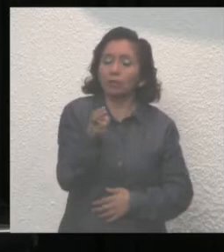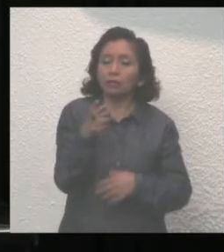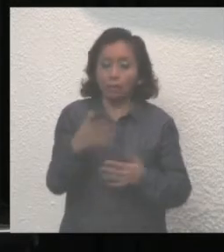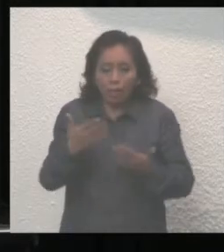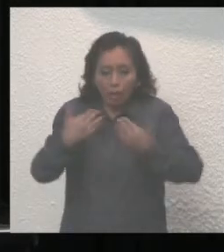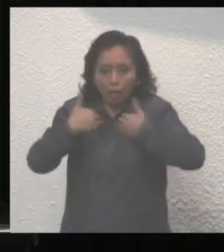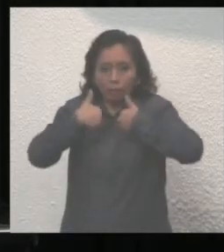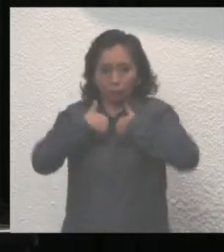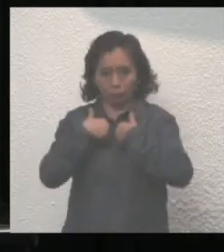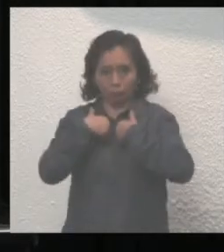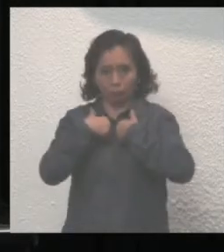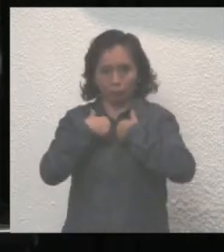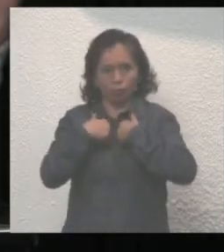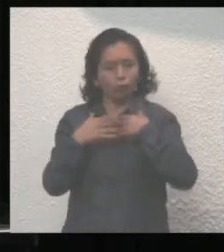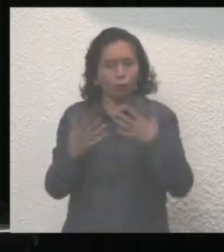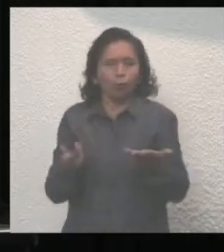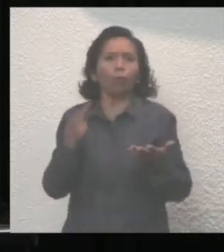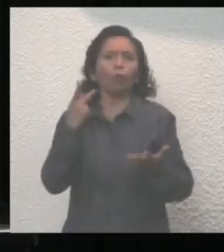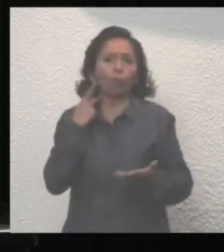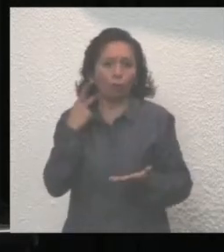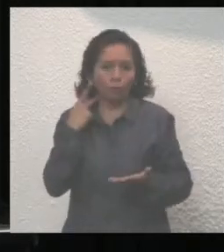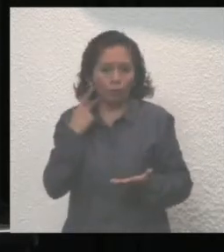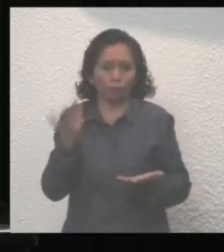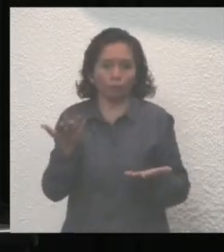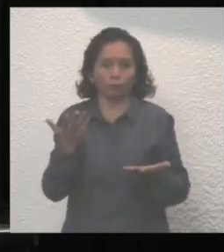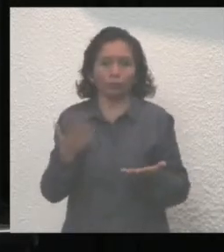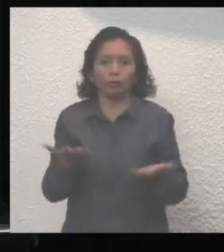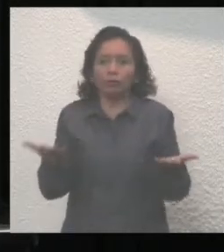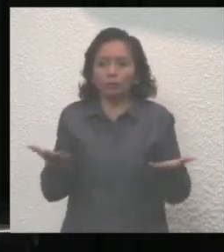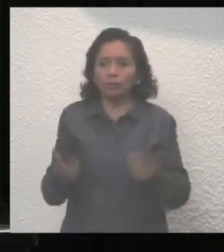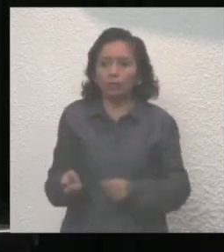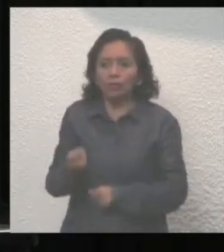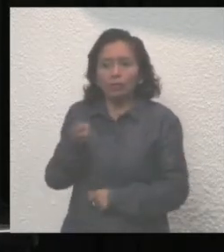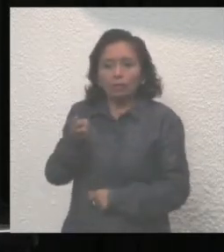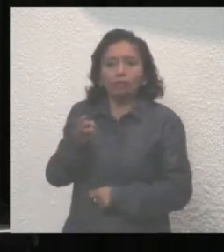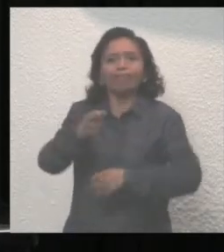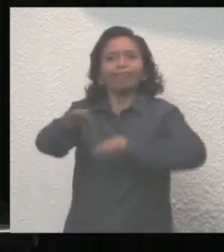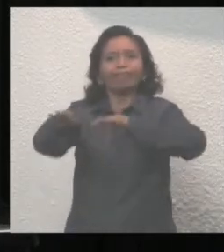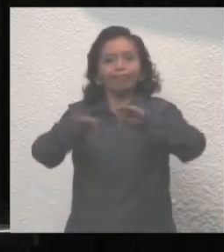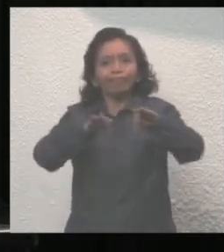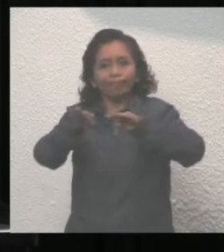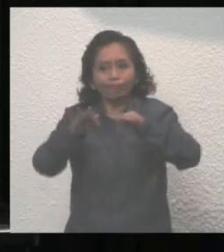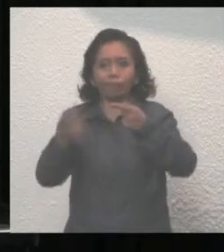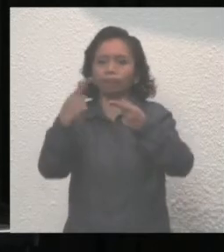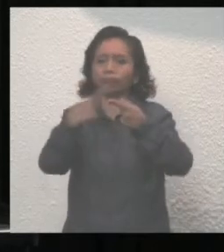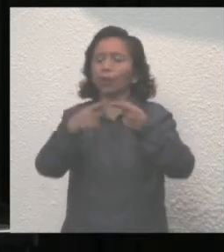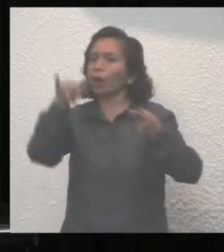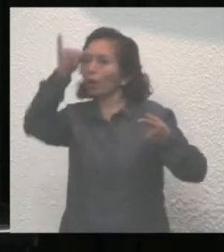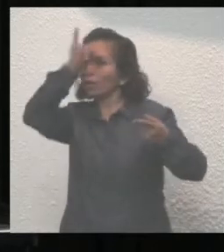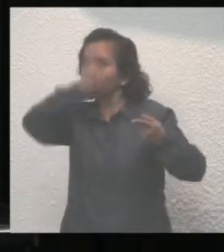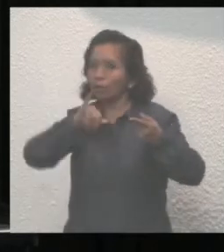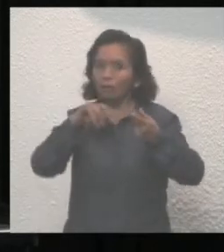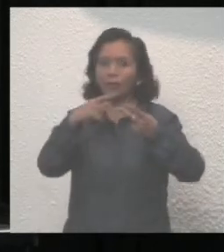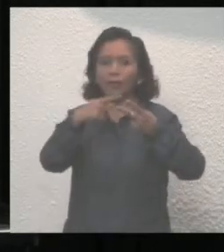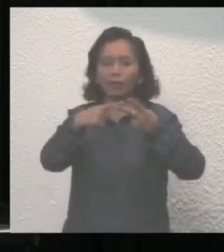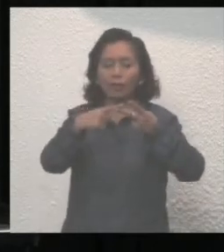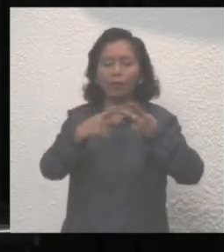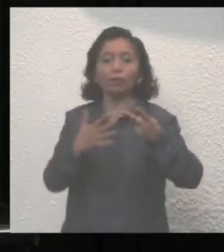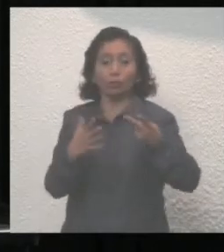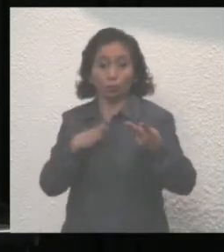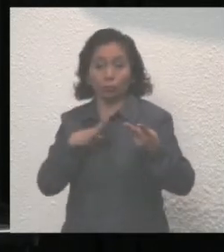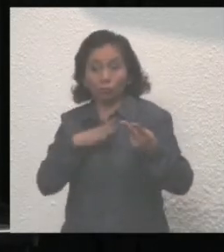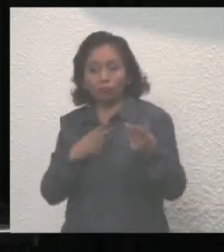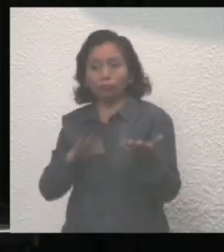nosotros, los políticos, a quienes desempeñamos algún cargo o dirección en la toma de decisiones